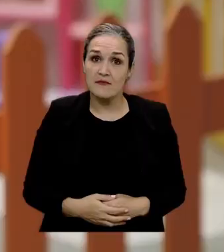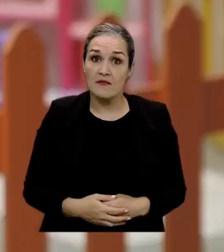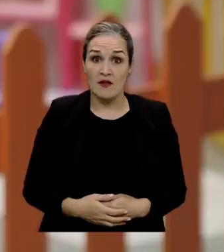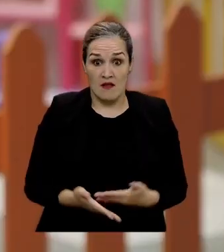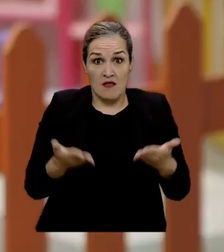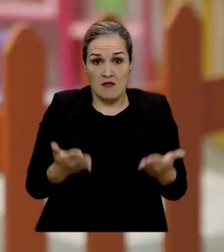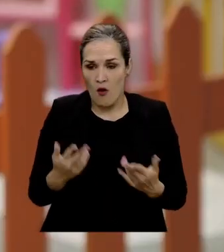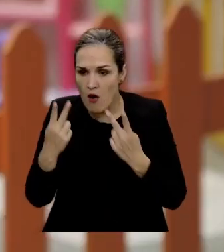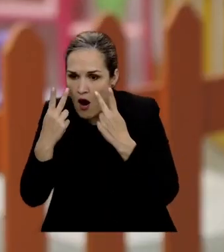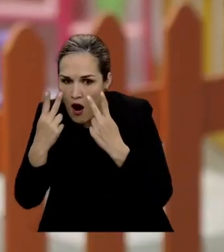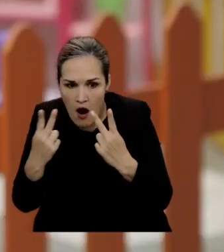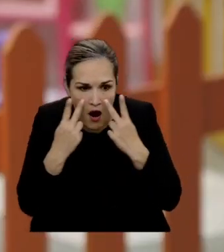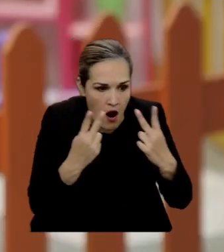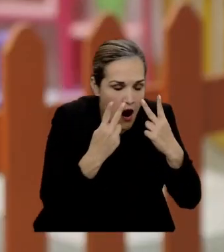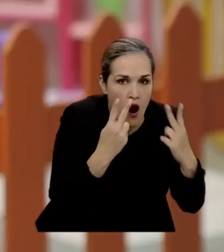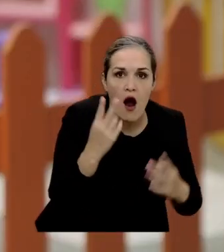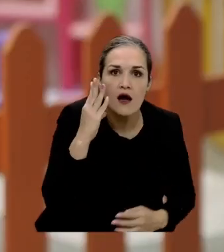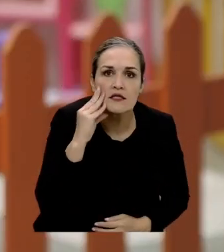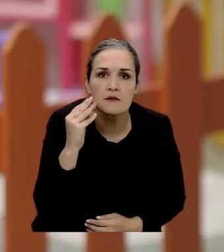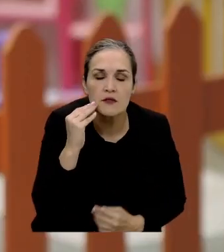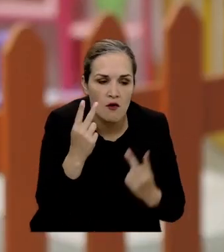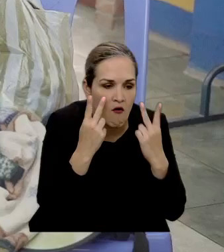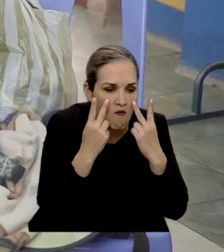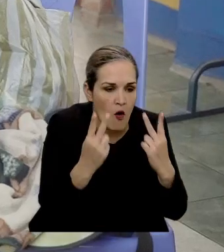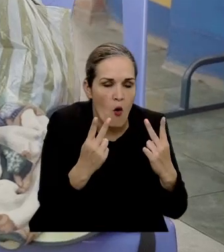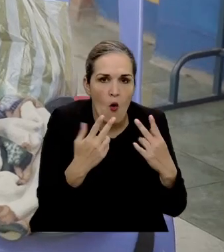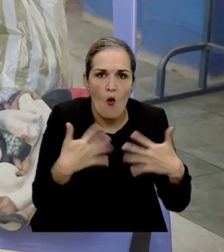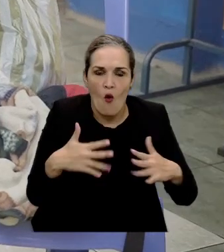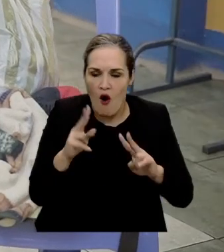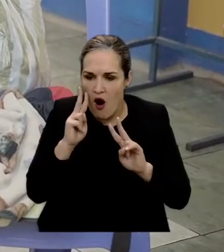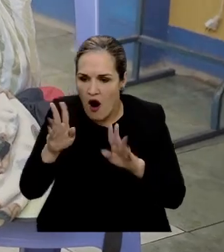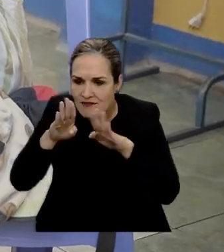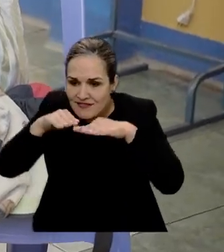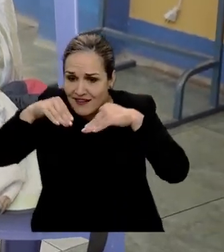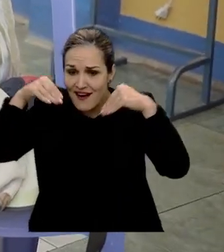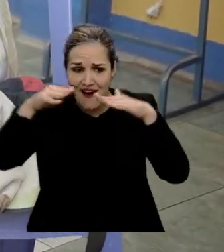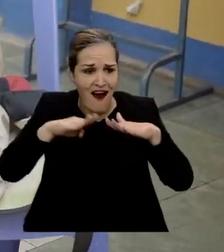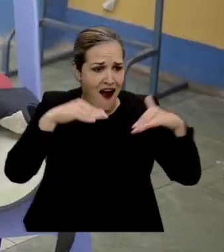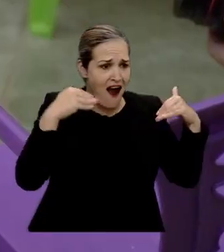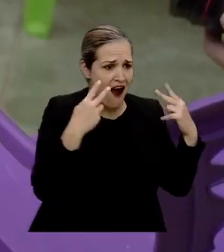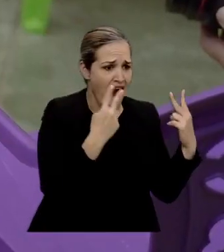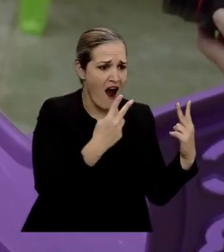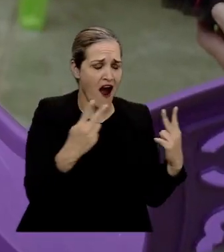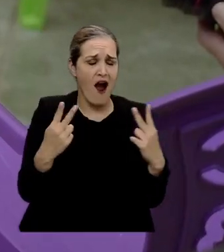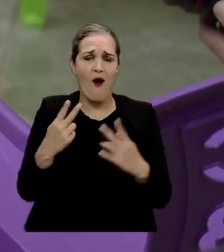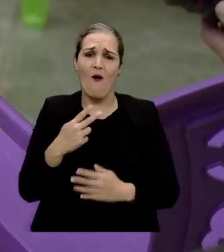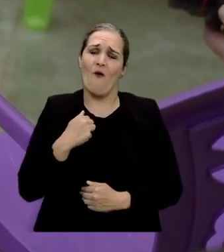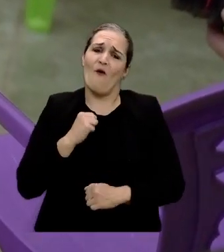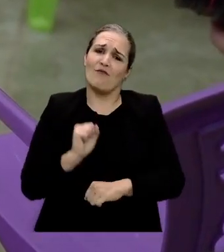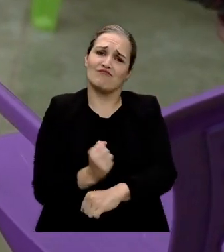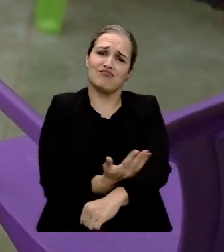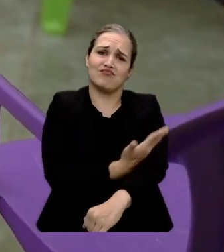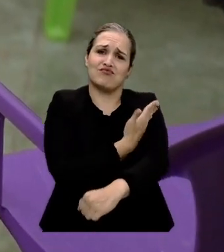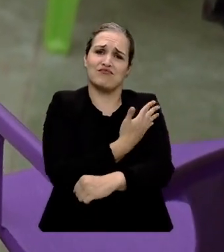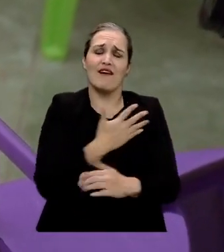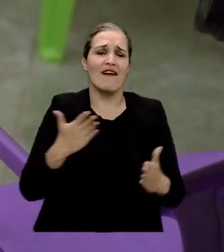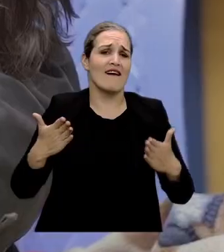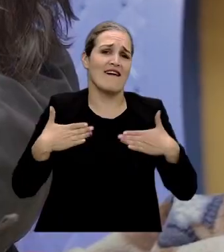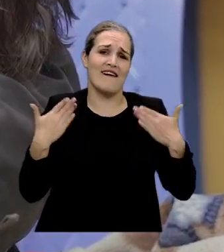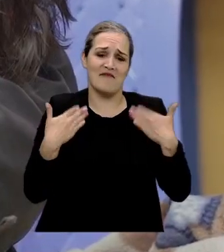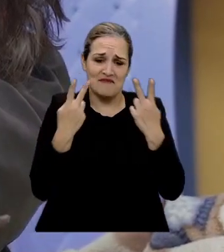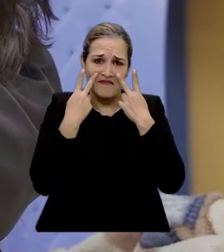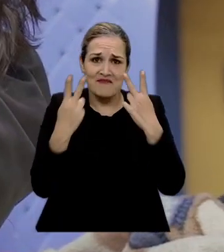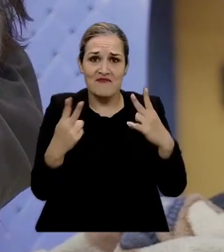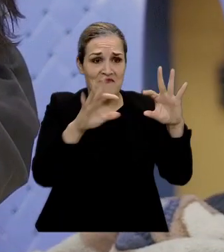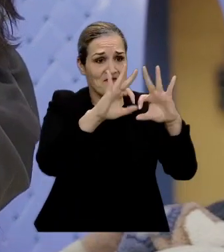Somos privilegiados de realmente vivenciar la sonrisa, este contacto, este apego que las